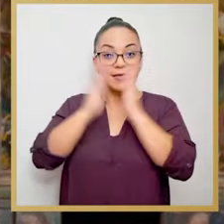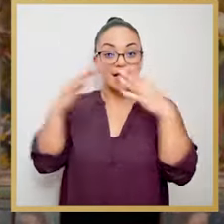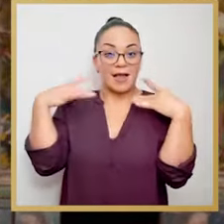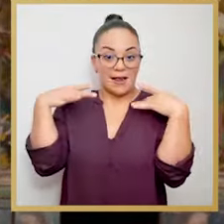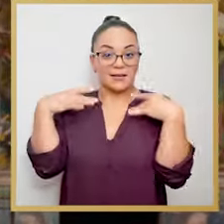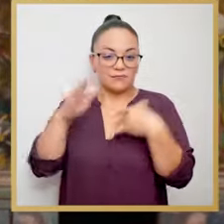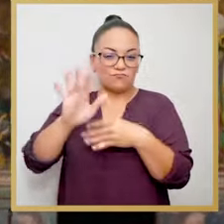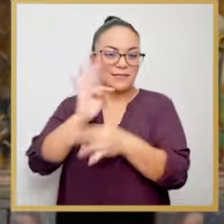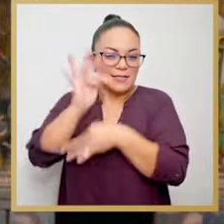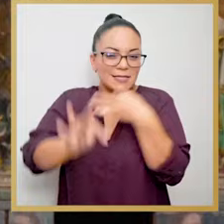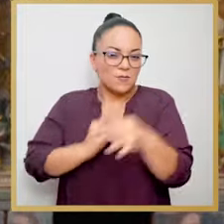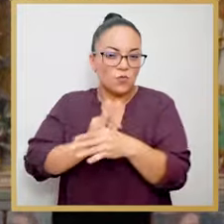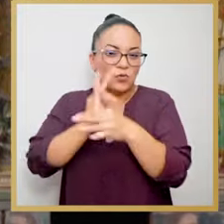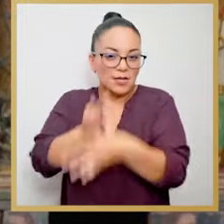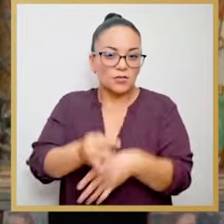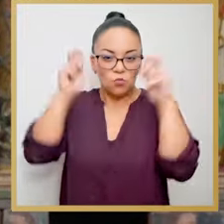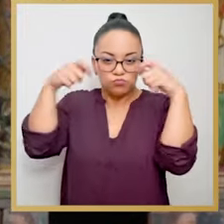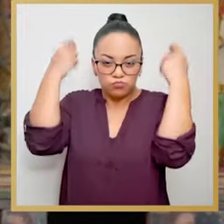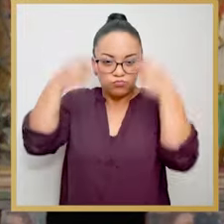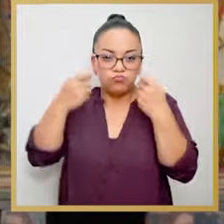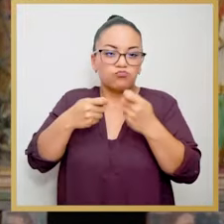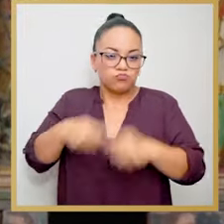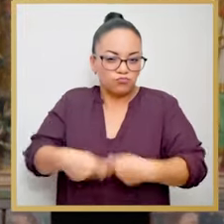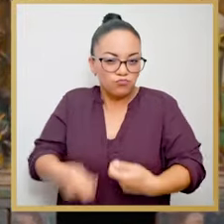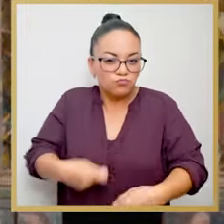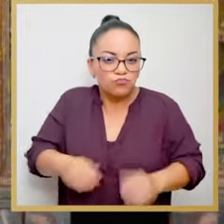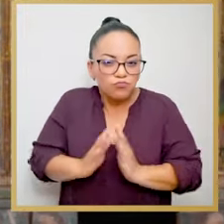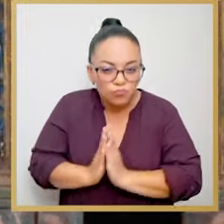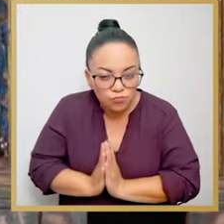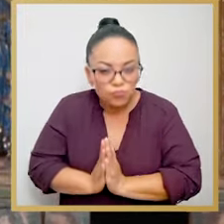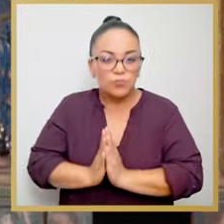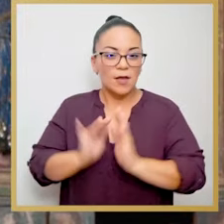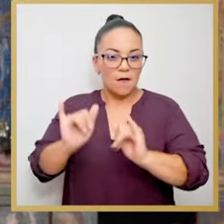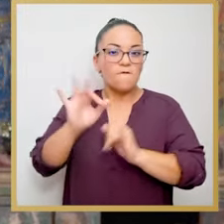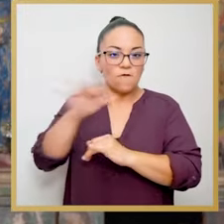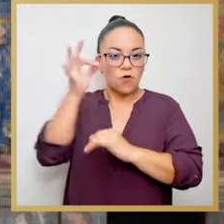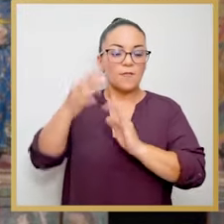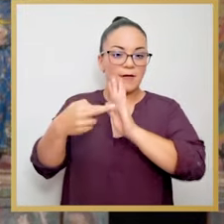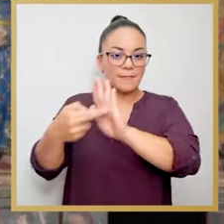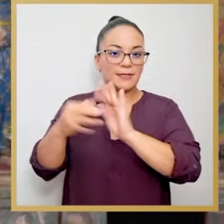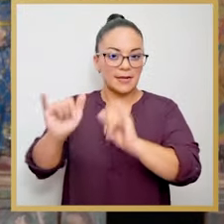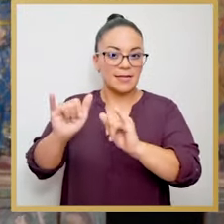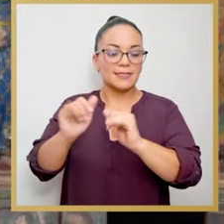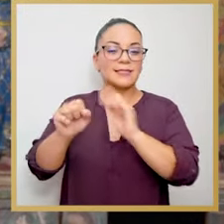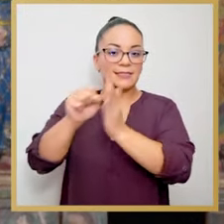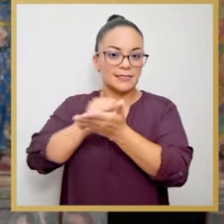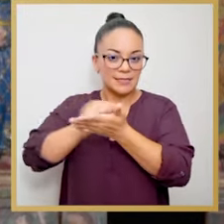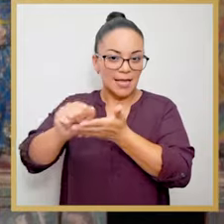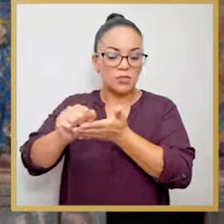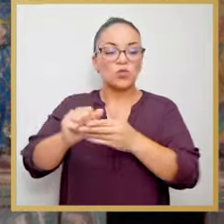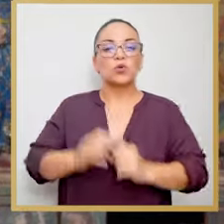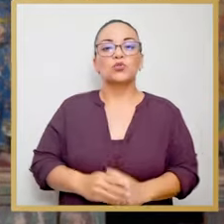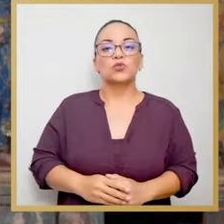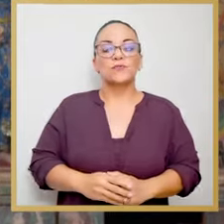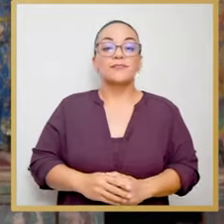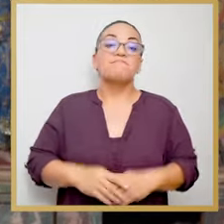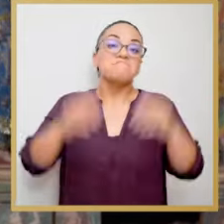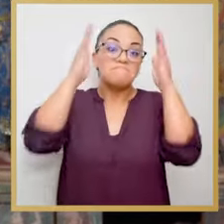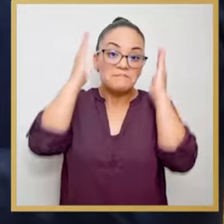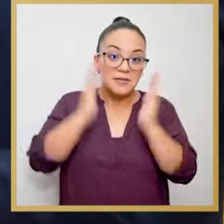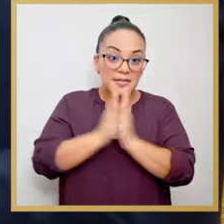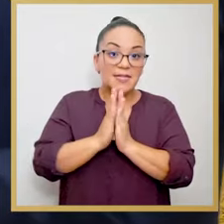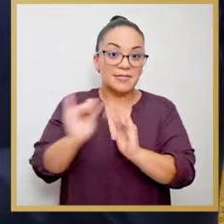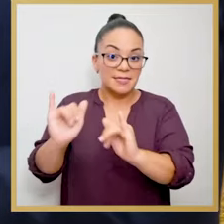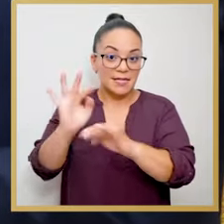franciscana, porque a veces las órdenes tienen distintas formas de representar los santos o las